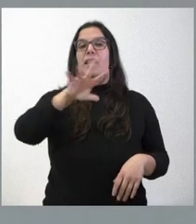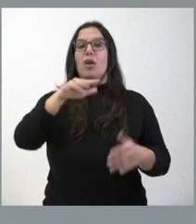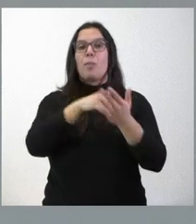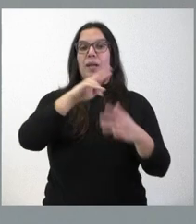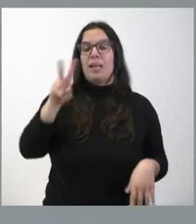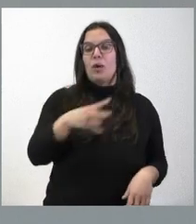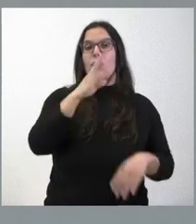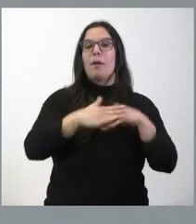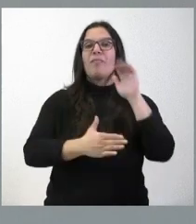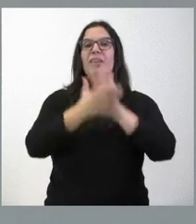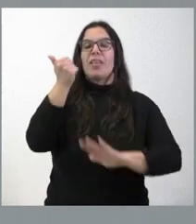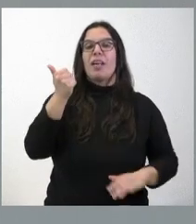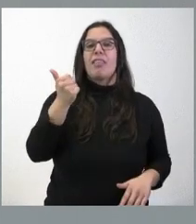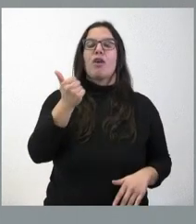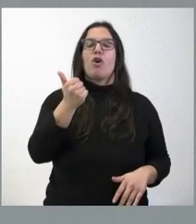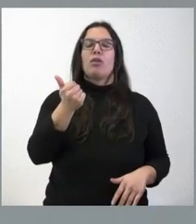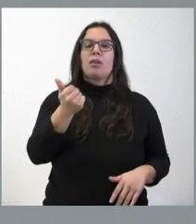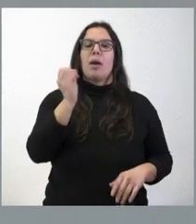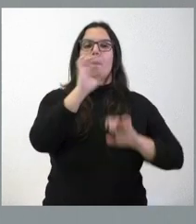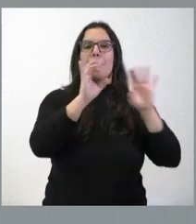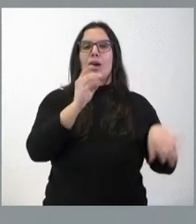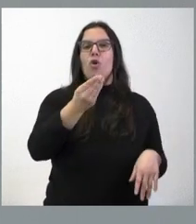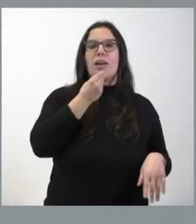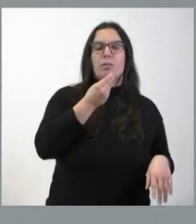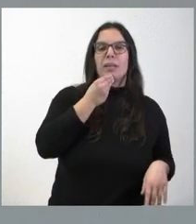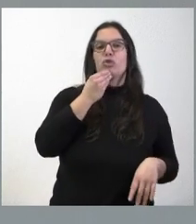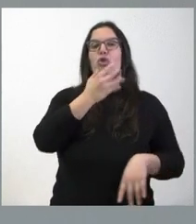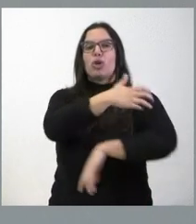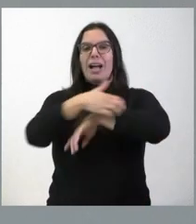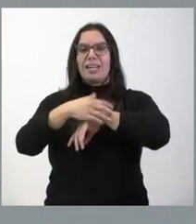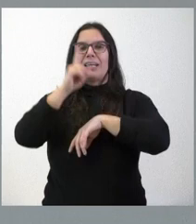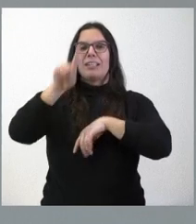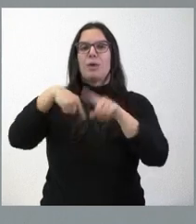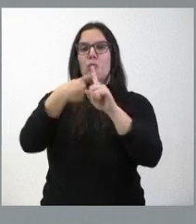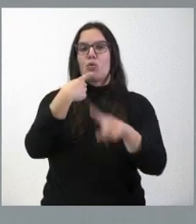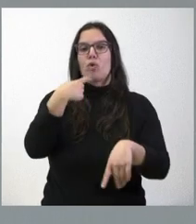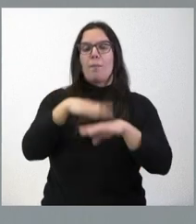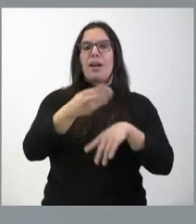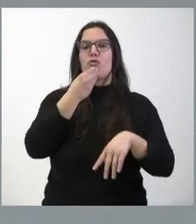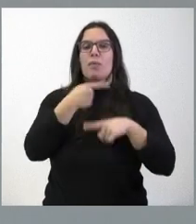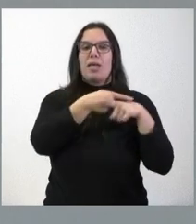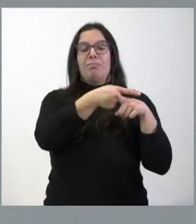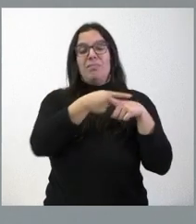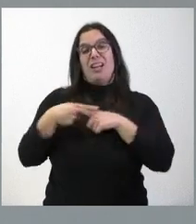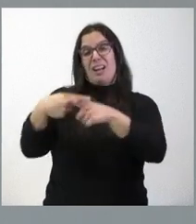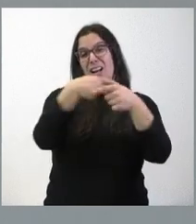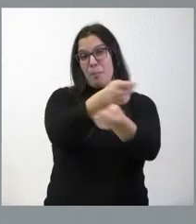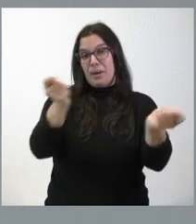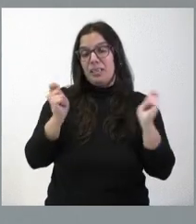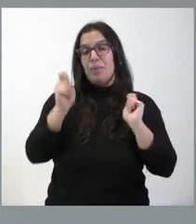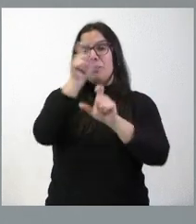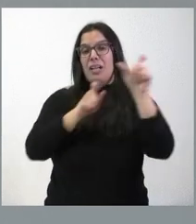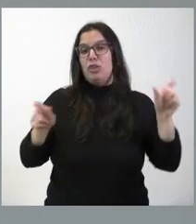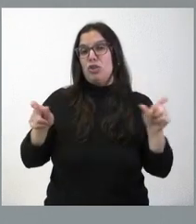a la Federación del Banco de Alimentos, a Cáritas y a Cruz Roja, para el reparto de alimentos a las personas más desfavorecidas. Alimentos, en este caso,